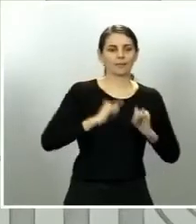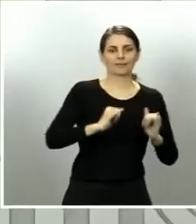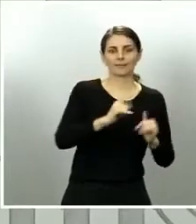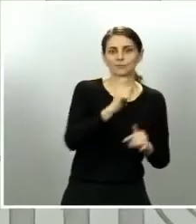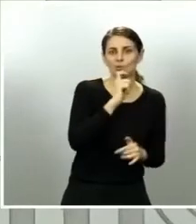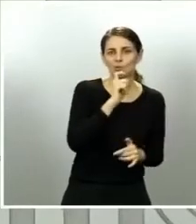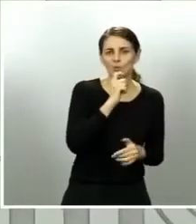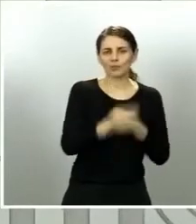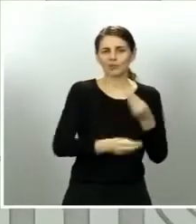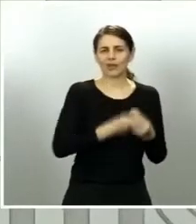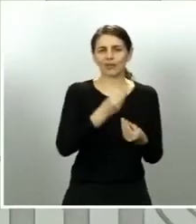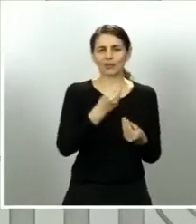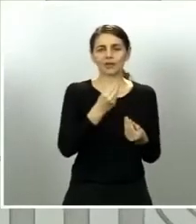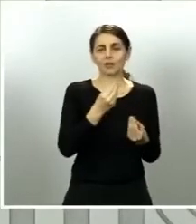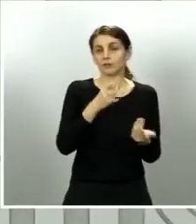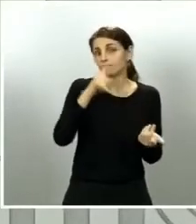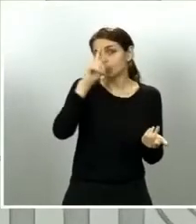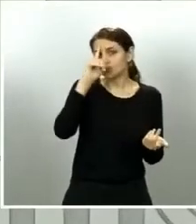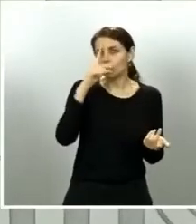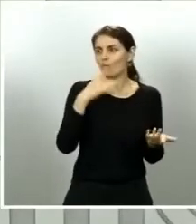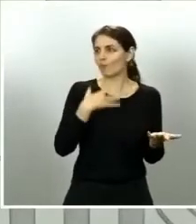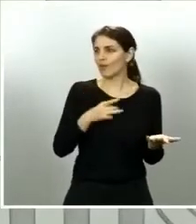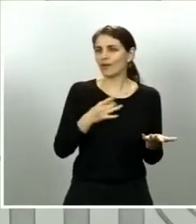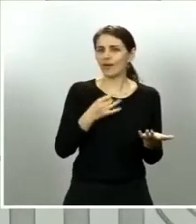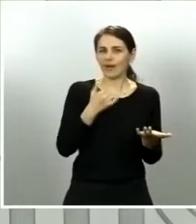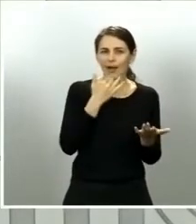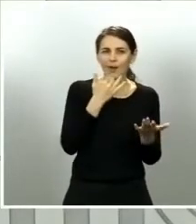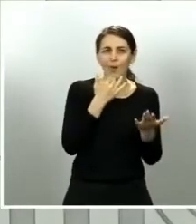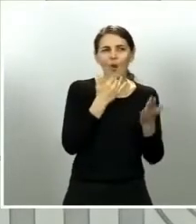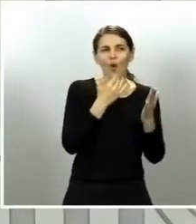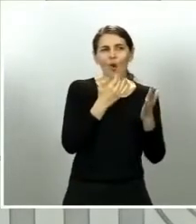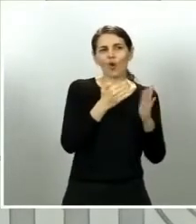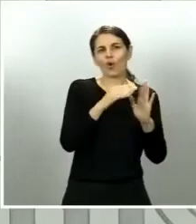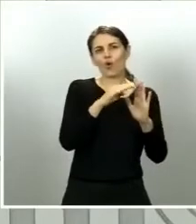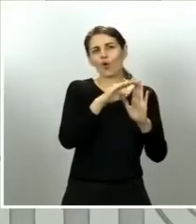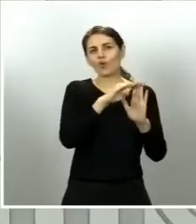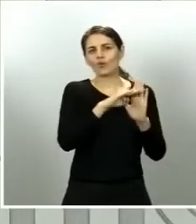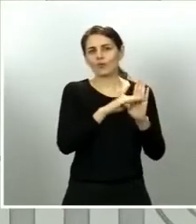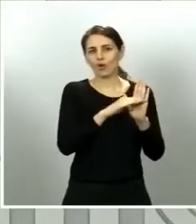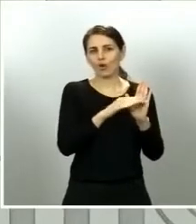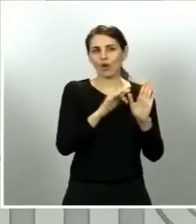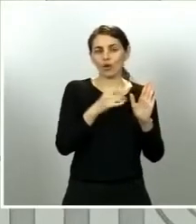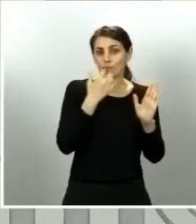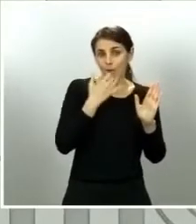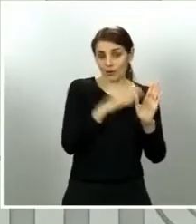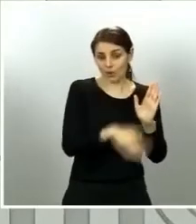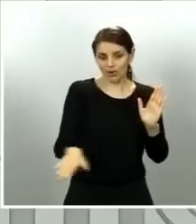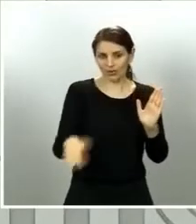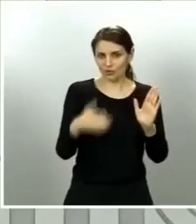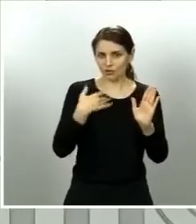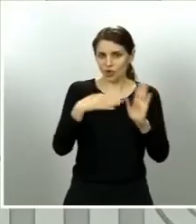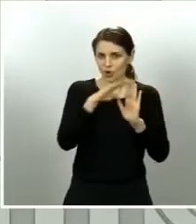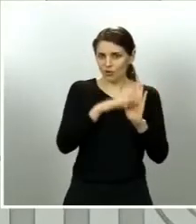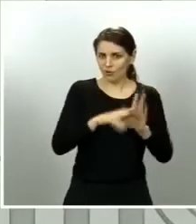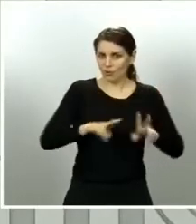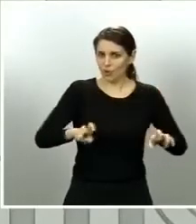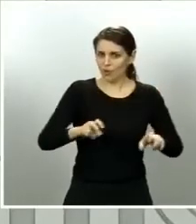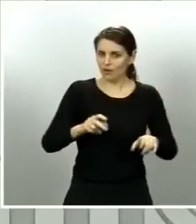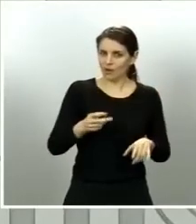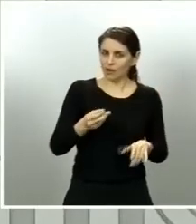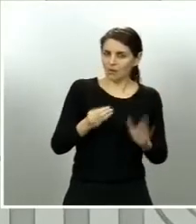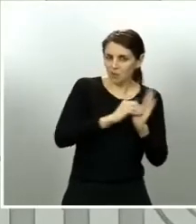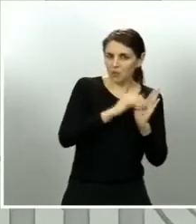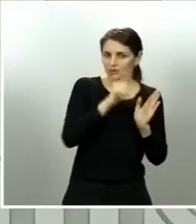establecer algún tipo de condicionante nuevo respecto a los paseos de los niños hemos recogido opiniones de varias comunidades autónomas el lunes